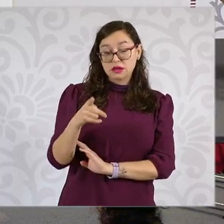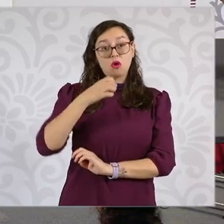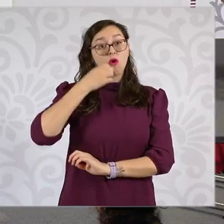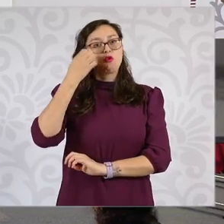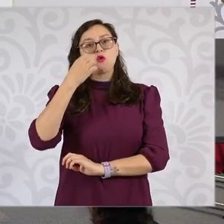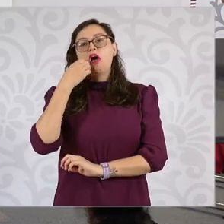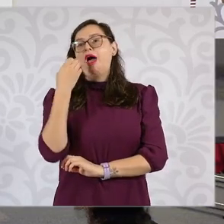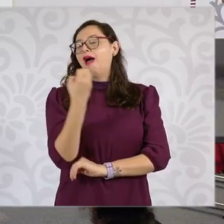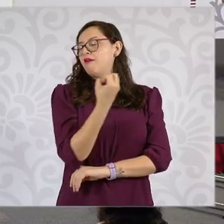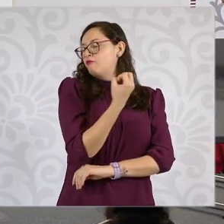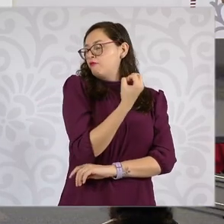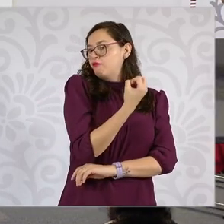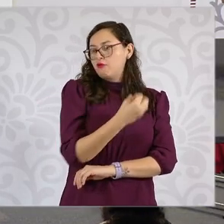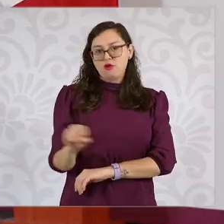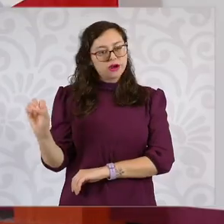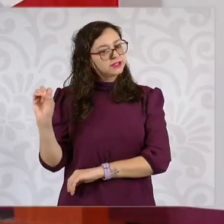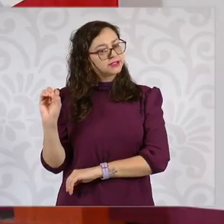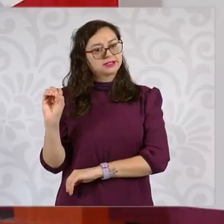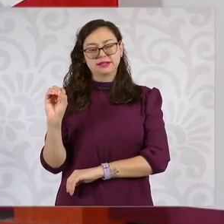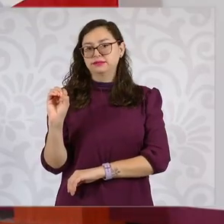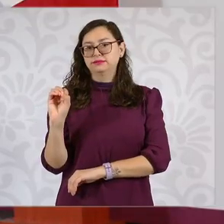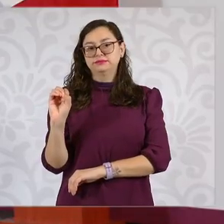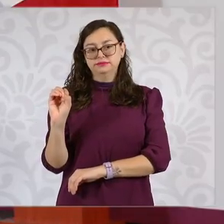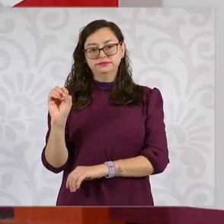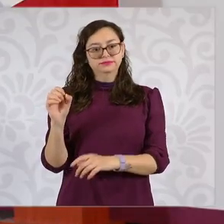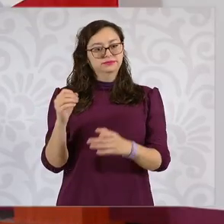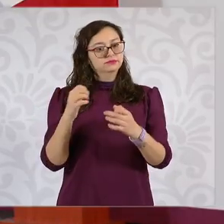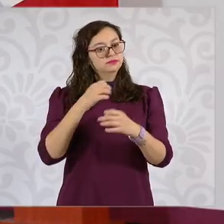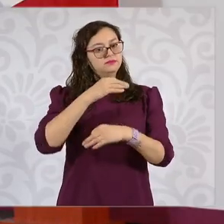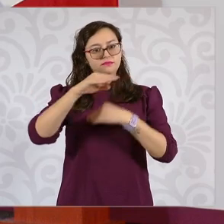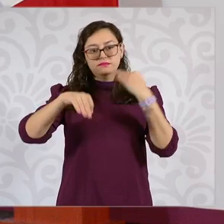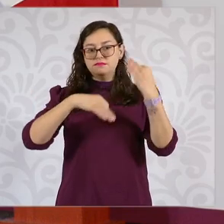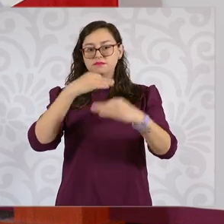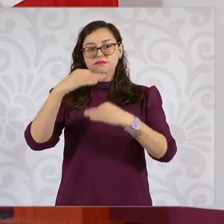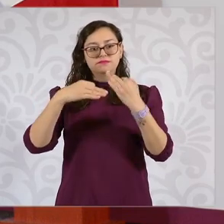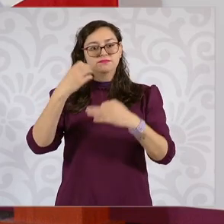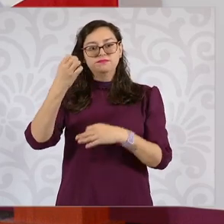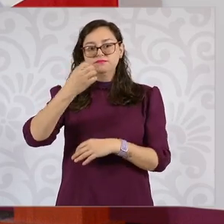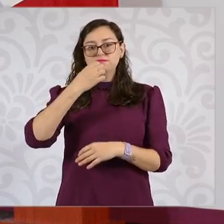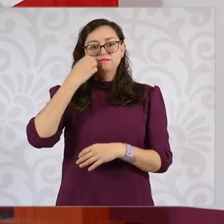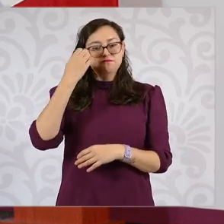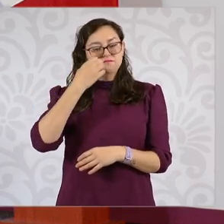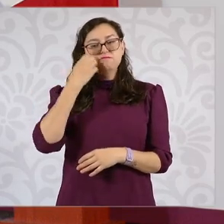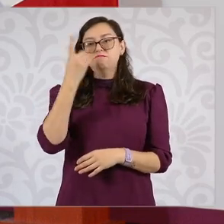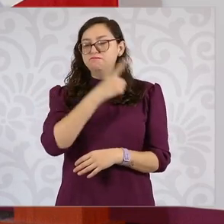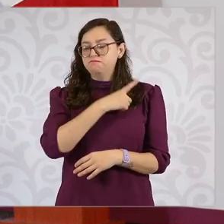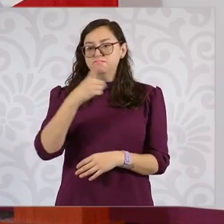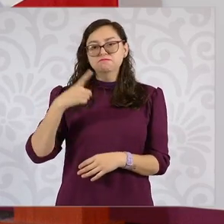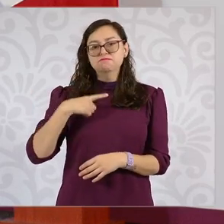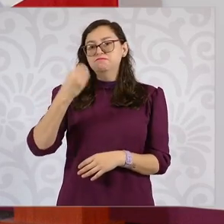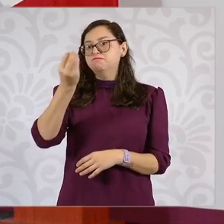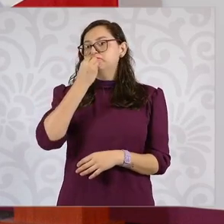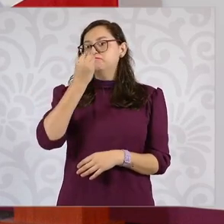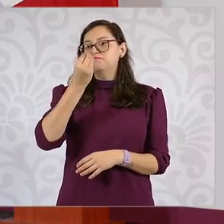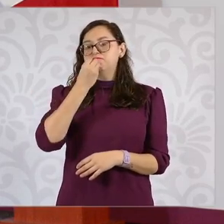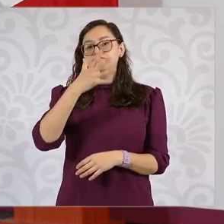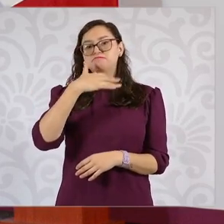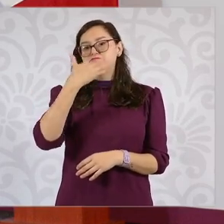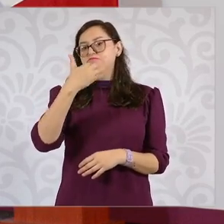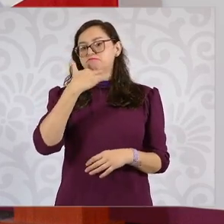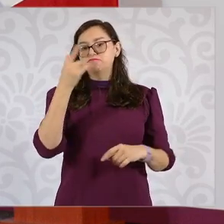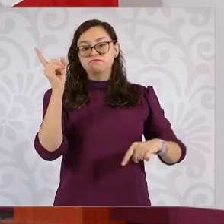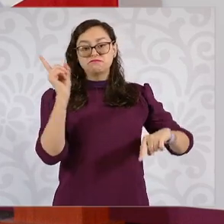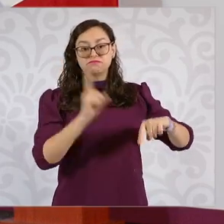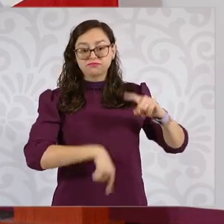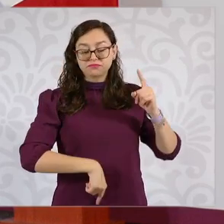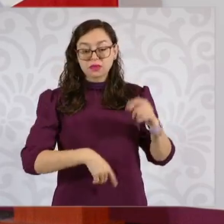para todas las escuelas del sistema educativo nacional, de los tres niveles, básica, media